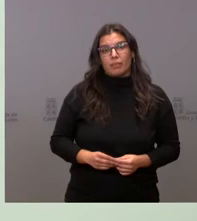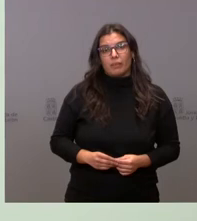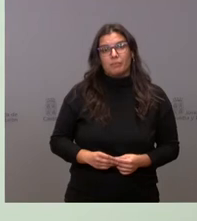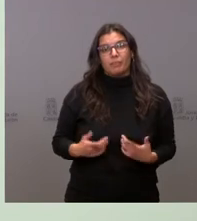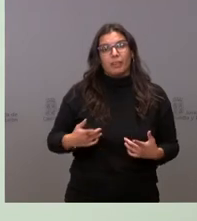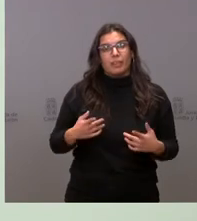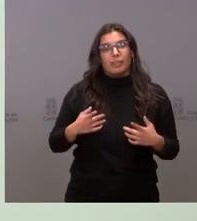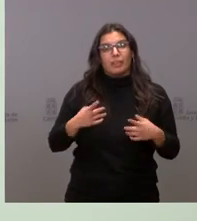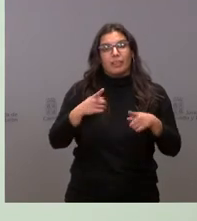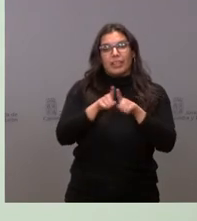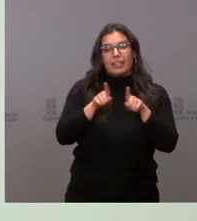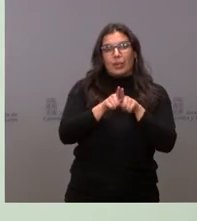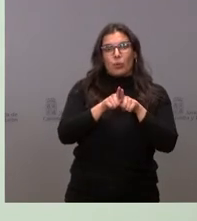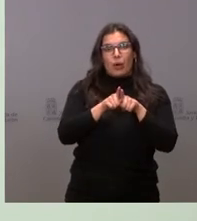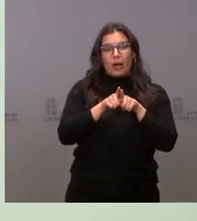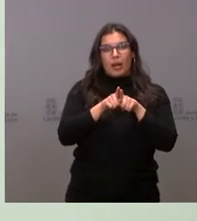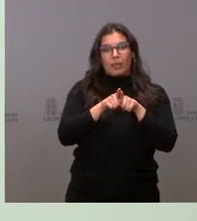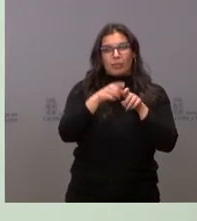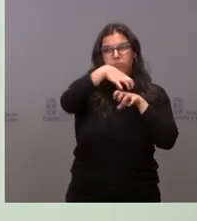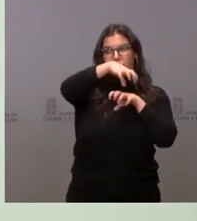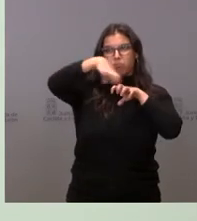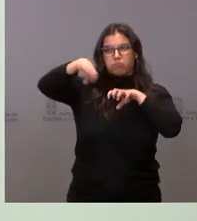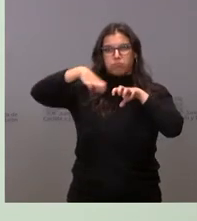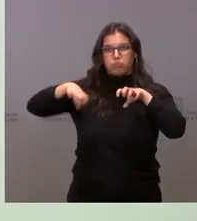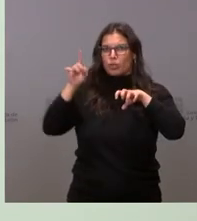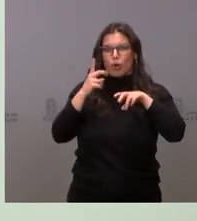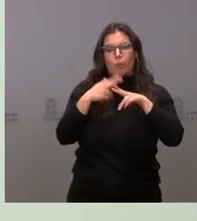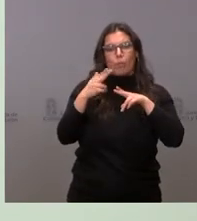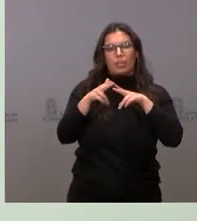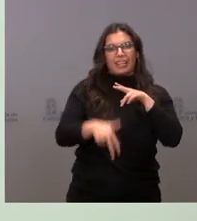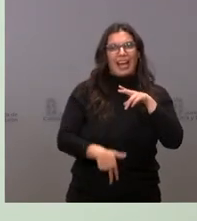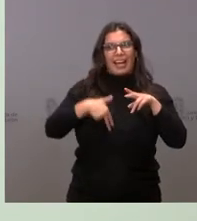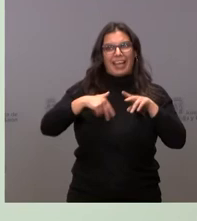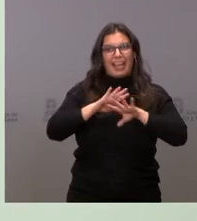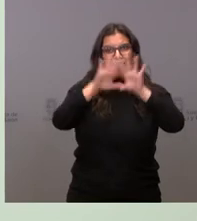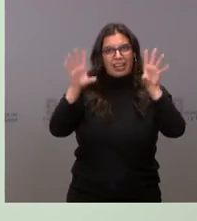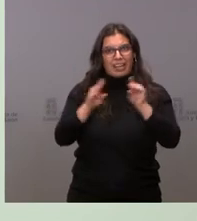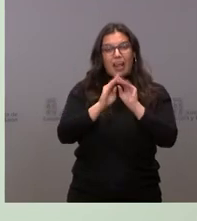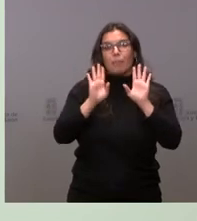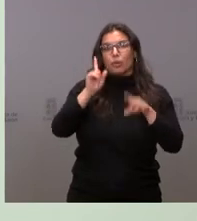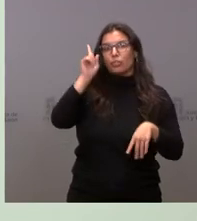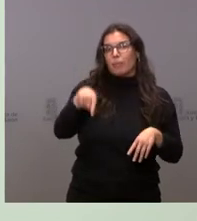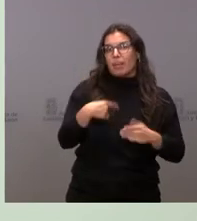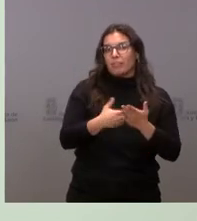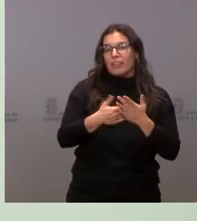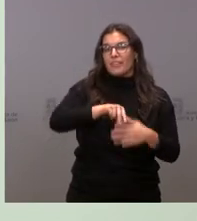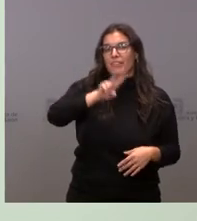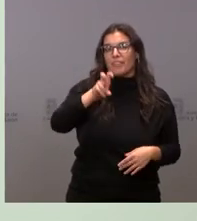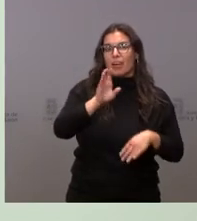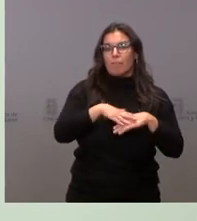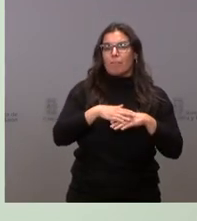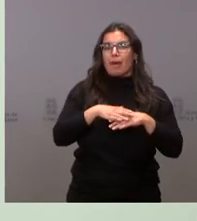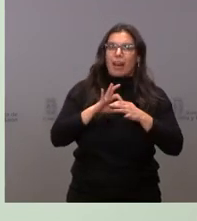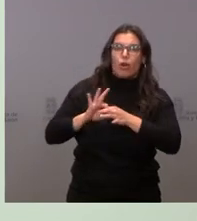que se pueda fragmentar porque son políticas globales, pero también es un instrumento que permite la cohesión